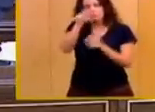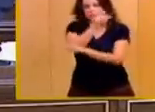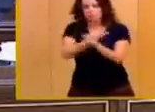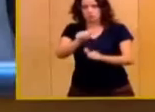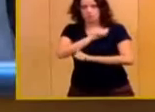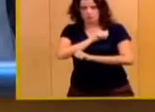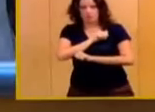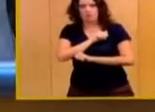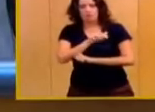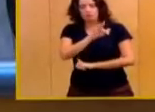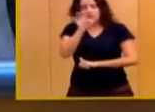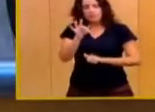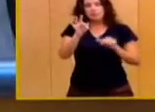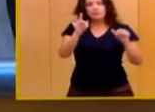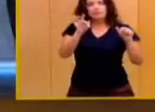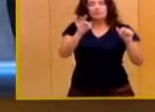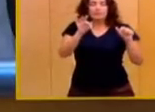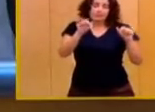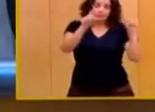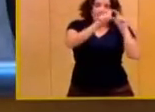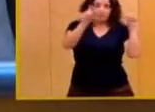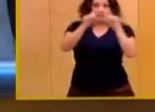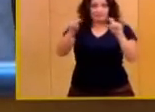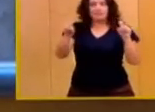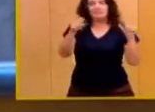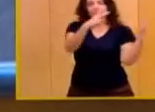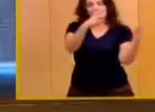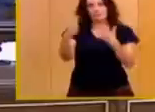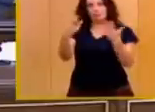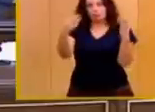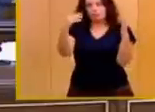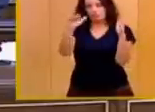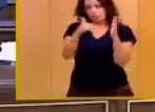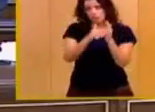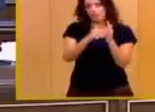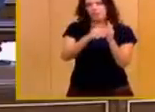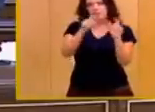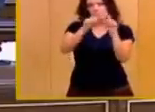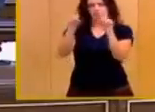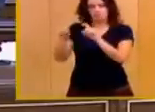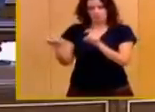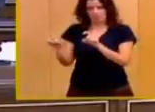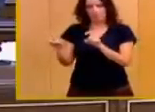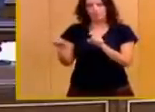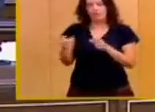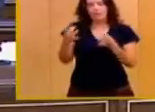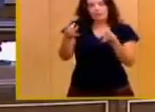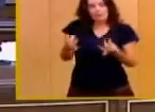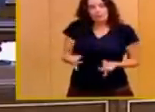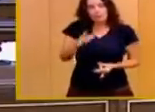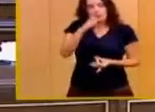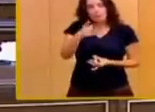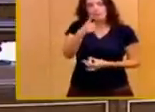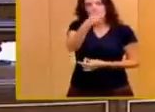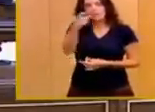cerrado 35.687 empresas. La deuda ha crecido en más de 100.000 millones de euros.